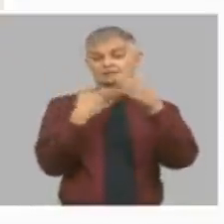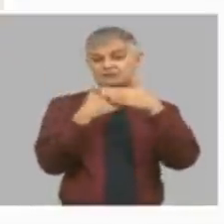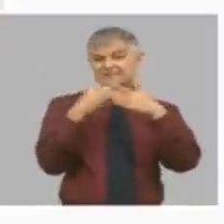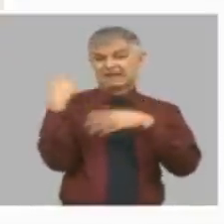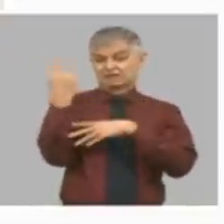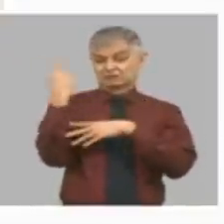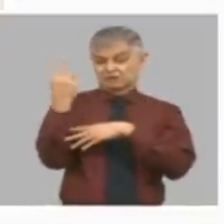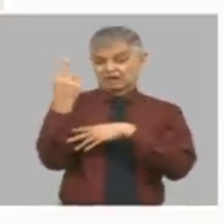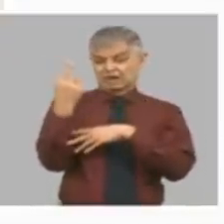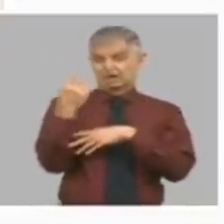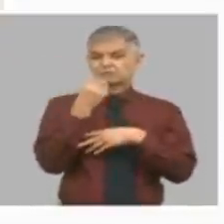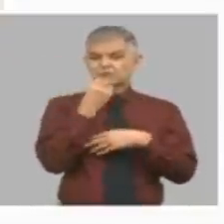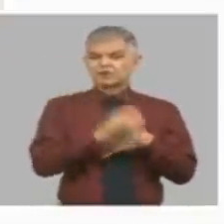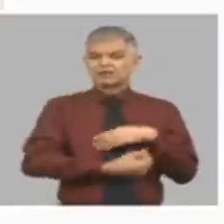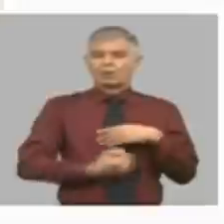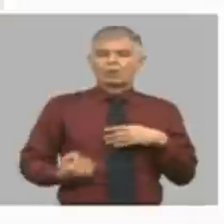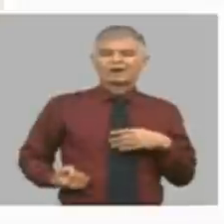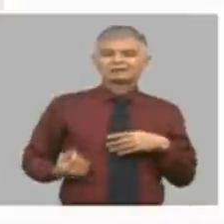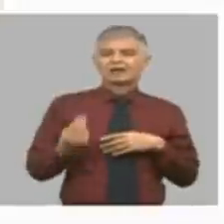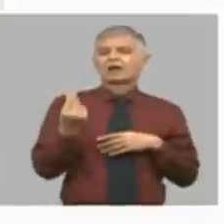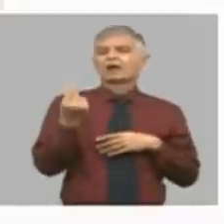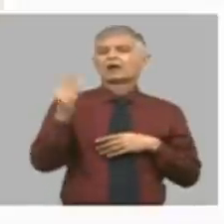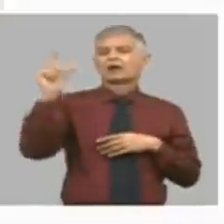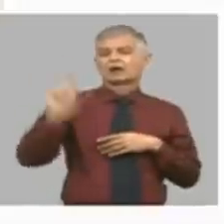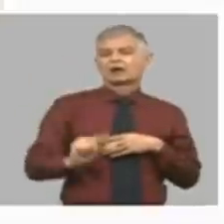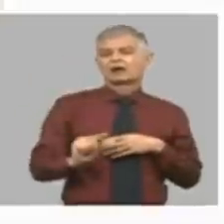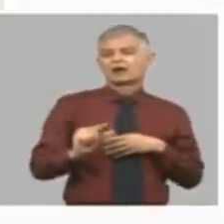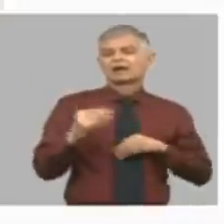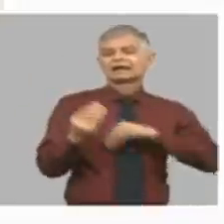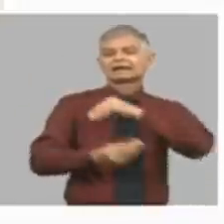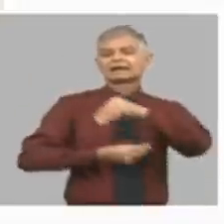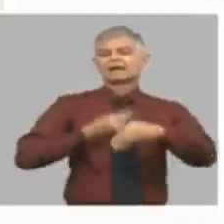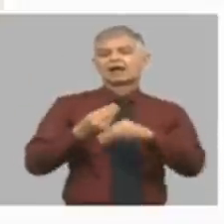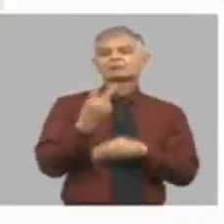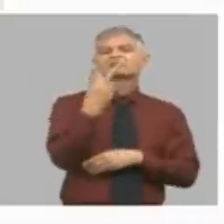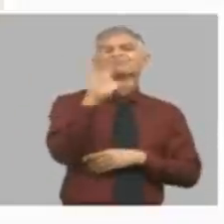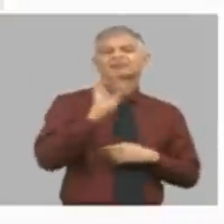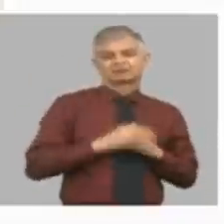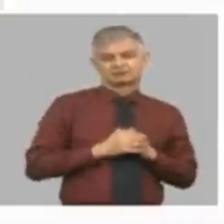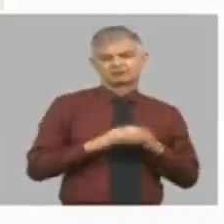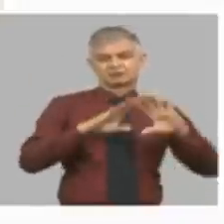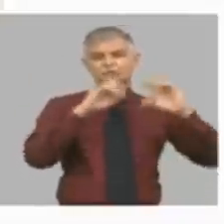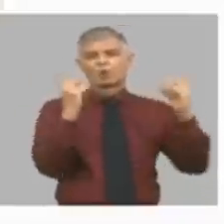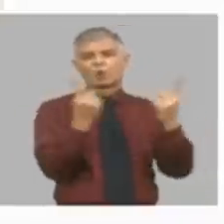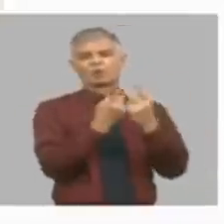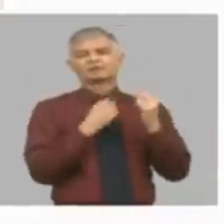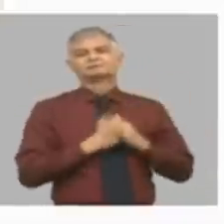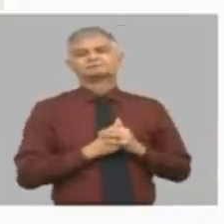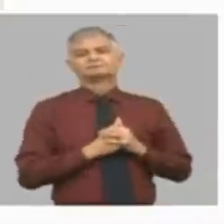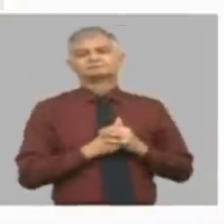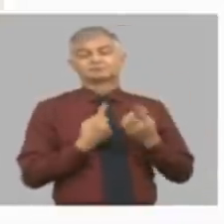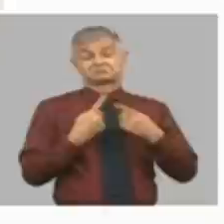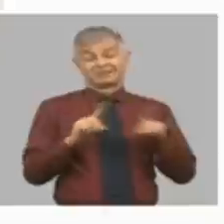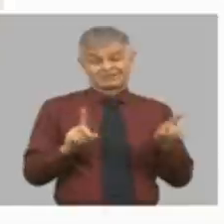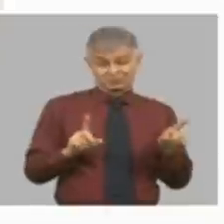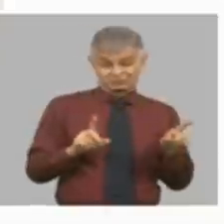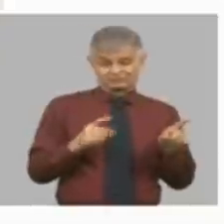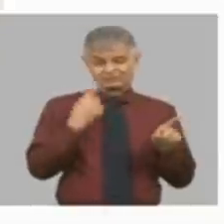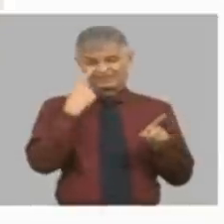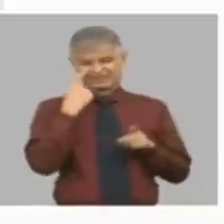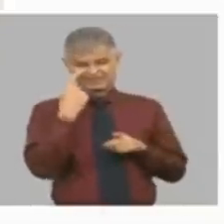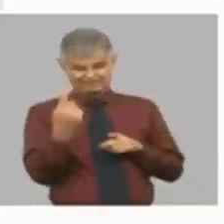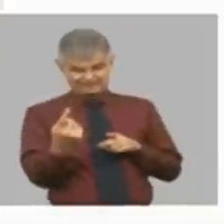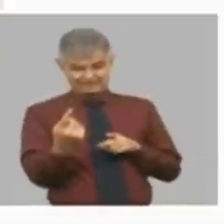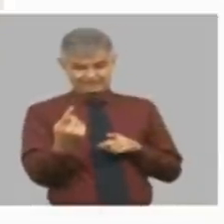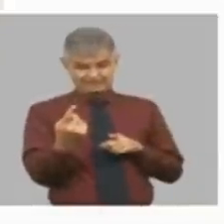soportan una devaluación a un nuevo tipo de de 20 en su conjunto pero cuando usted abre al interior